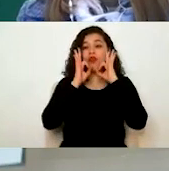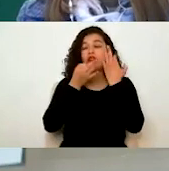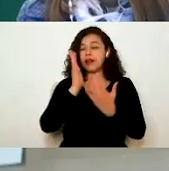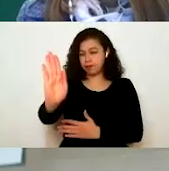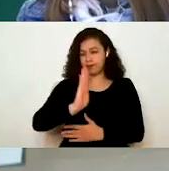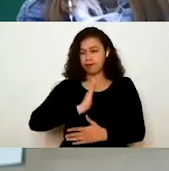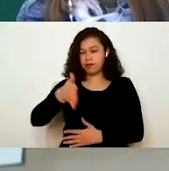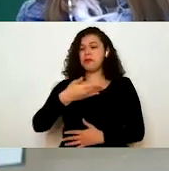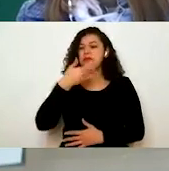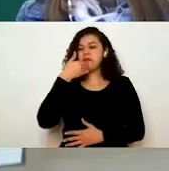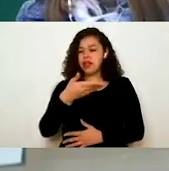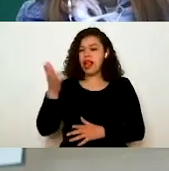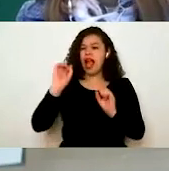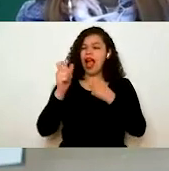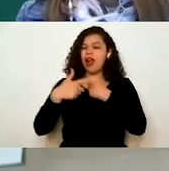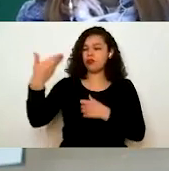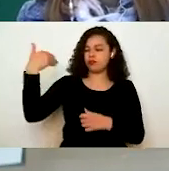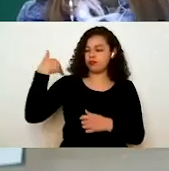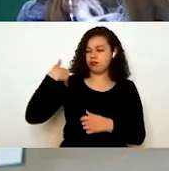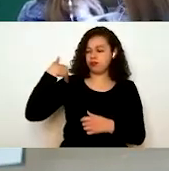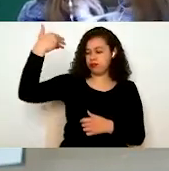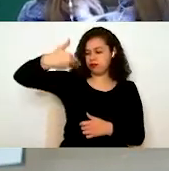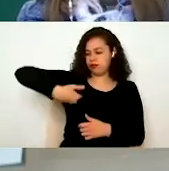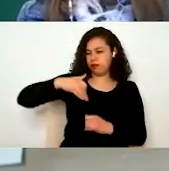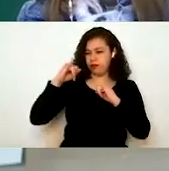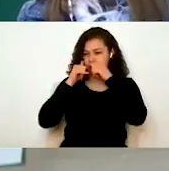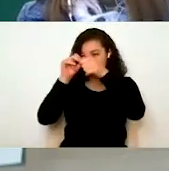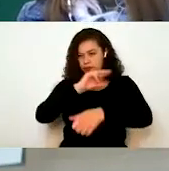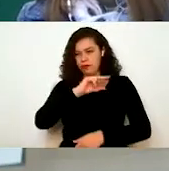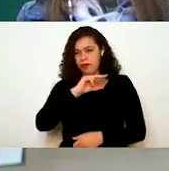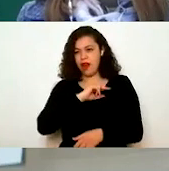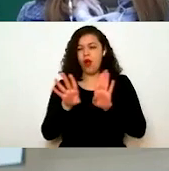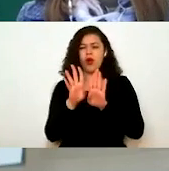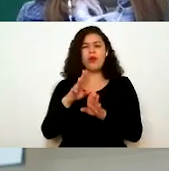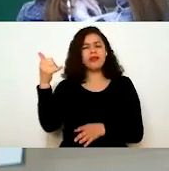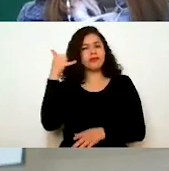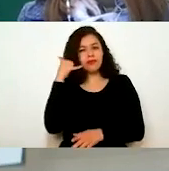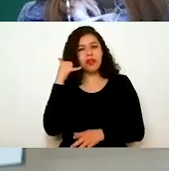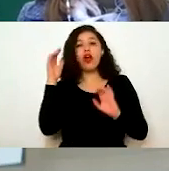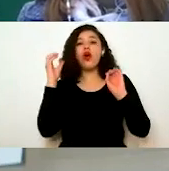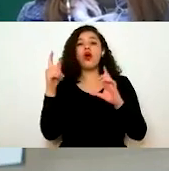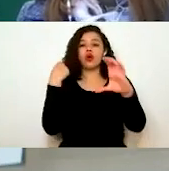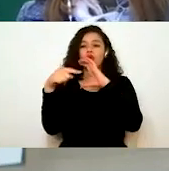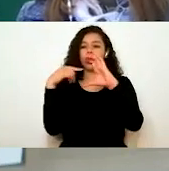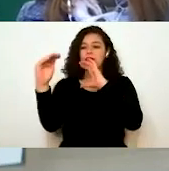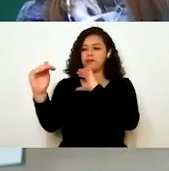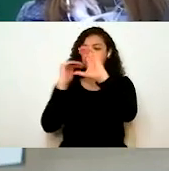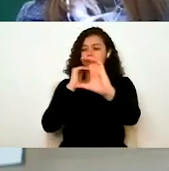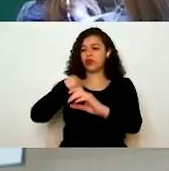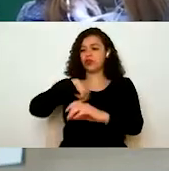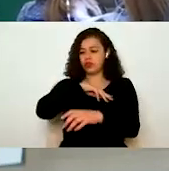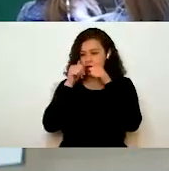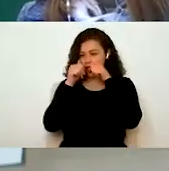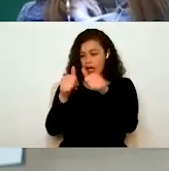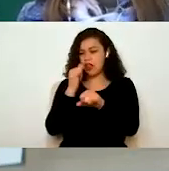oportuna las solicitudes que realicen las instituciones de asistencia privada, vía telefónica o por correo electrónico, proporcionando la